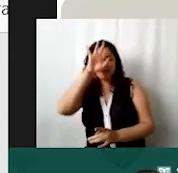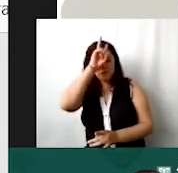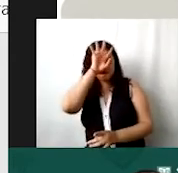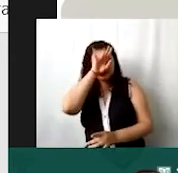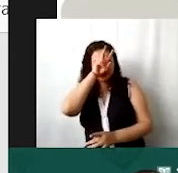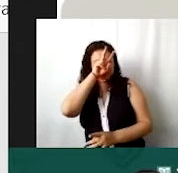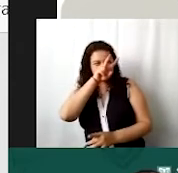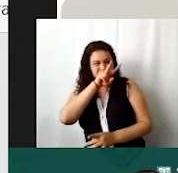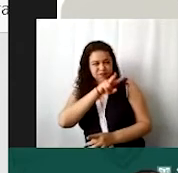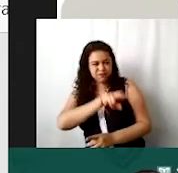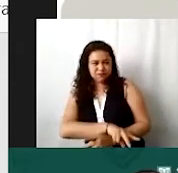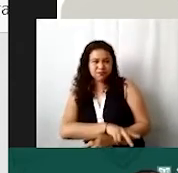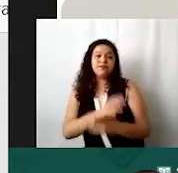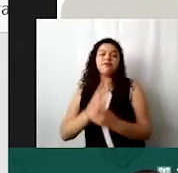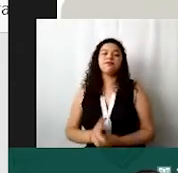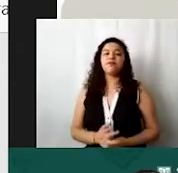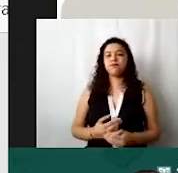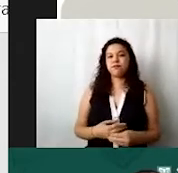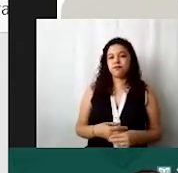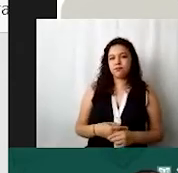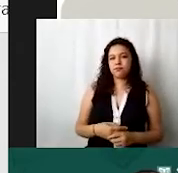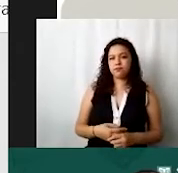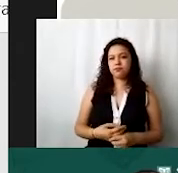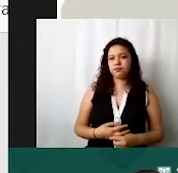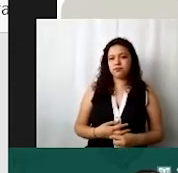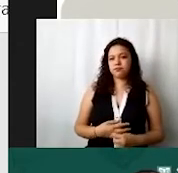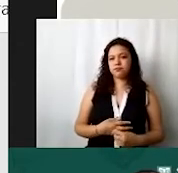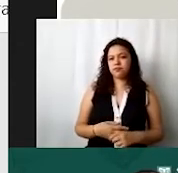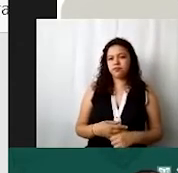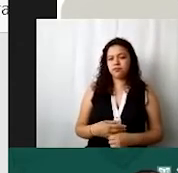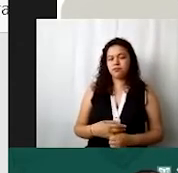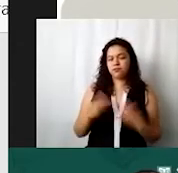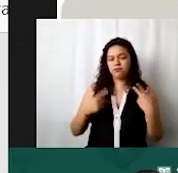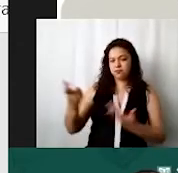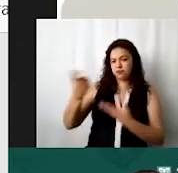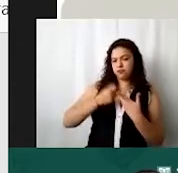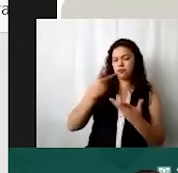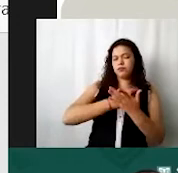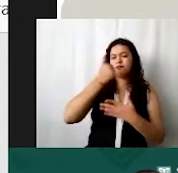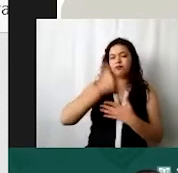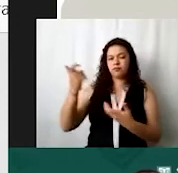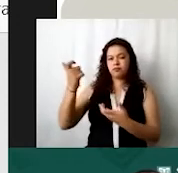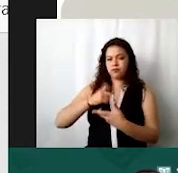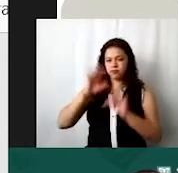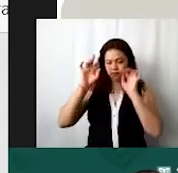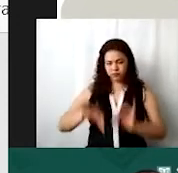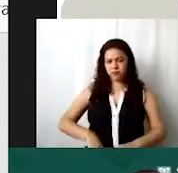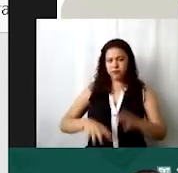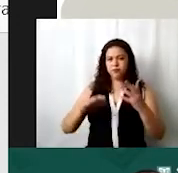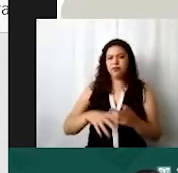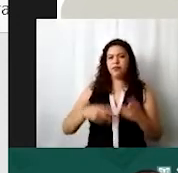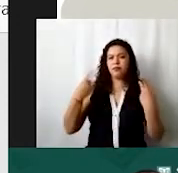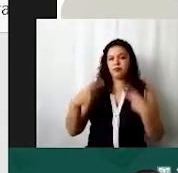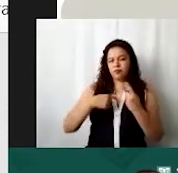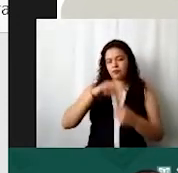todo lo que son en este caso las cuotas de recuperación los proyectos de financiamiento que capturamos que fueron las ventas las